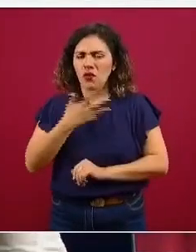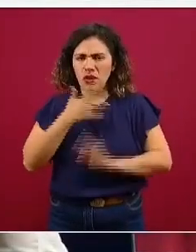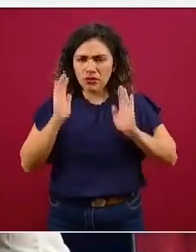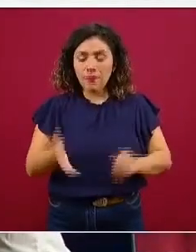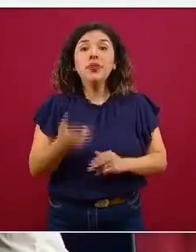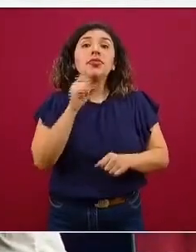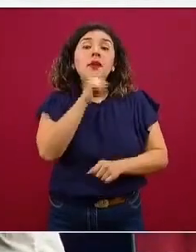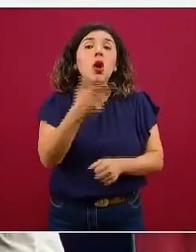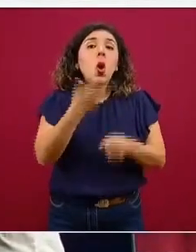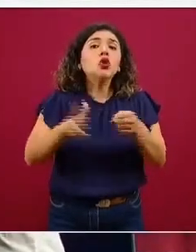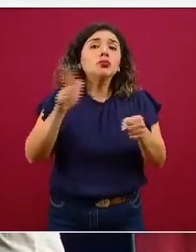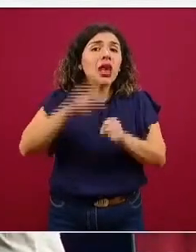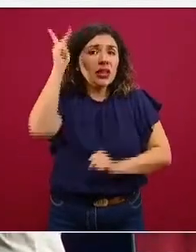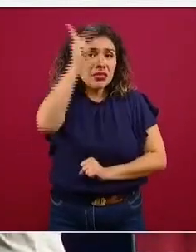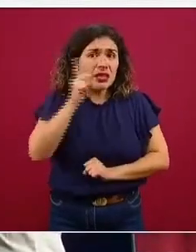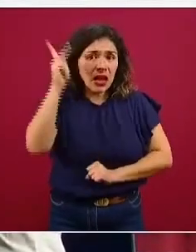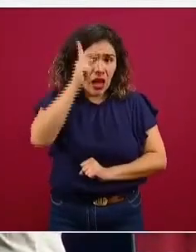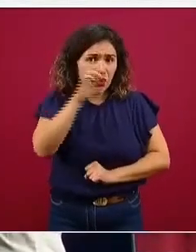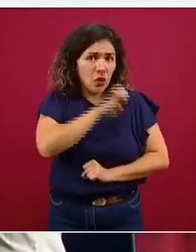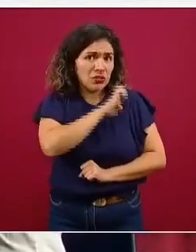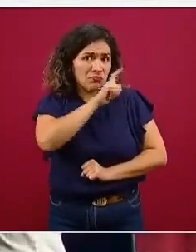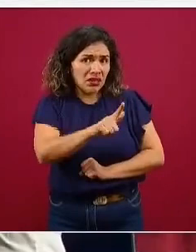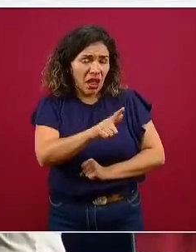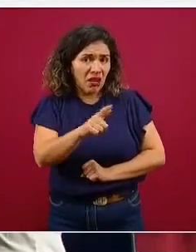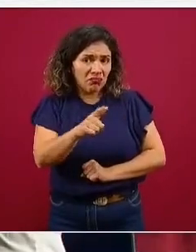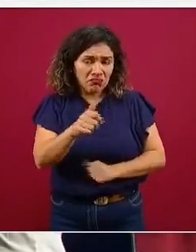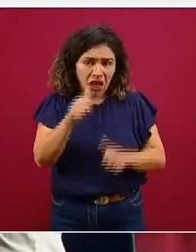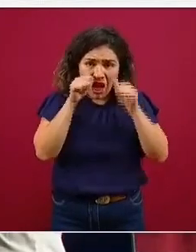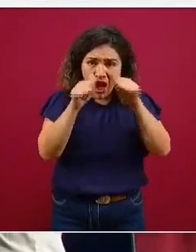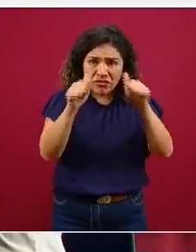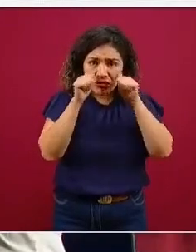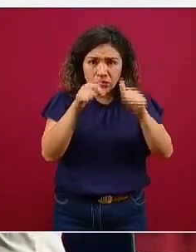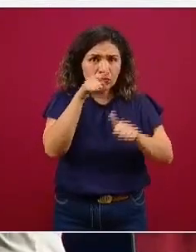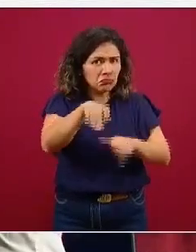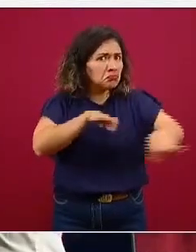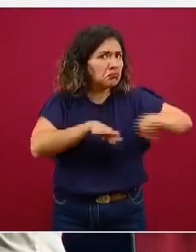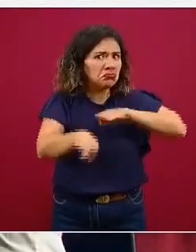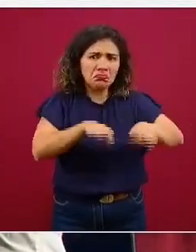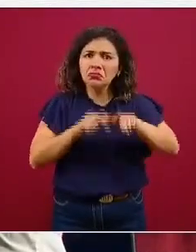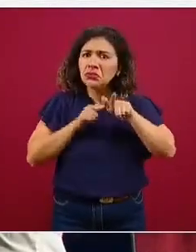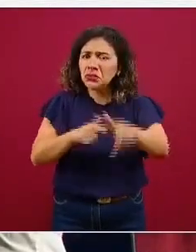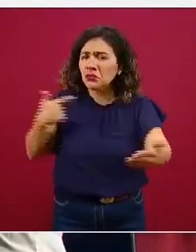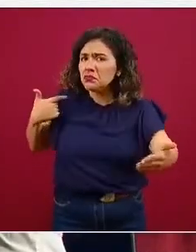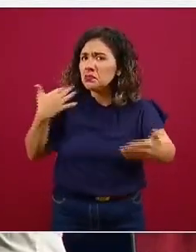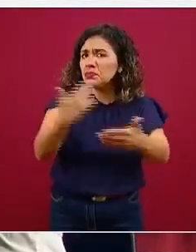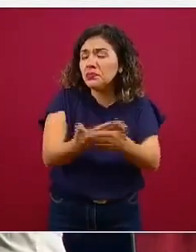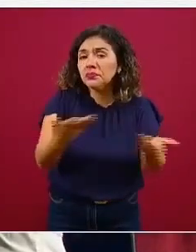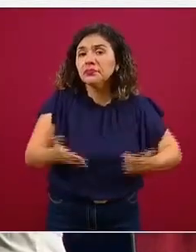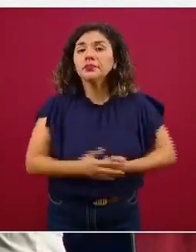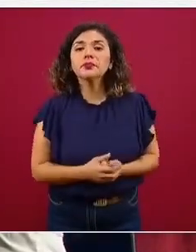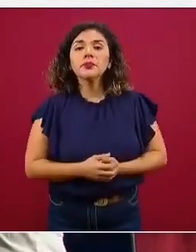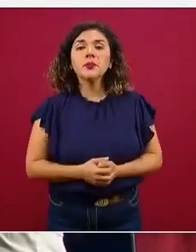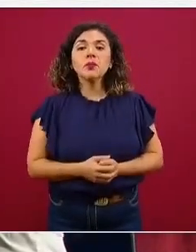supuesto, los hospitales psiquiátricos, los servicios especializados, que no han parado su labor. La que sigue, por favor.